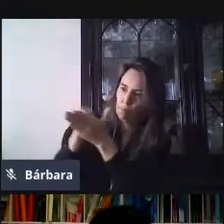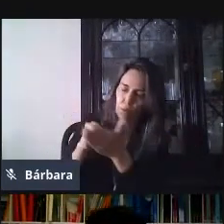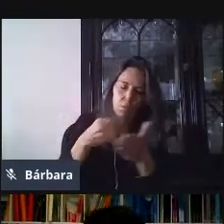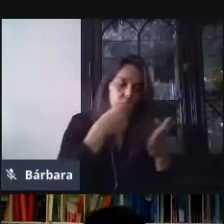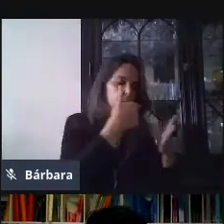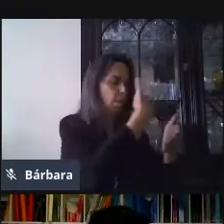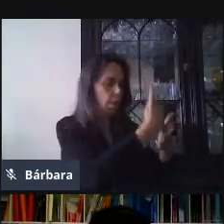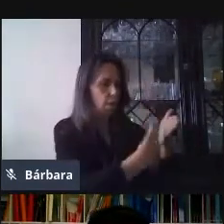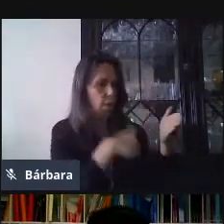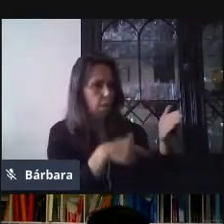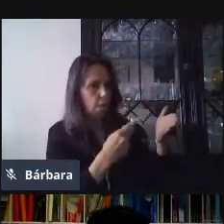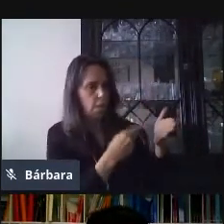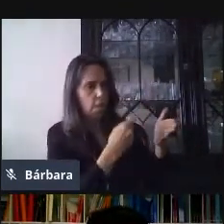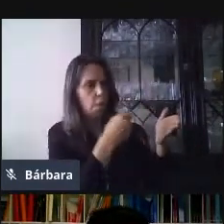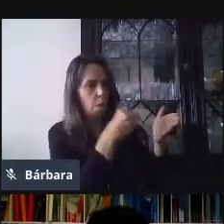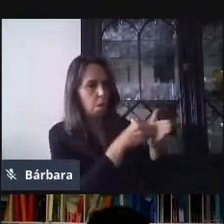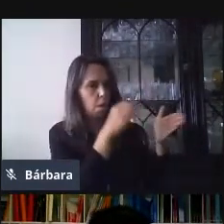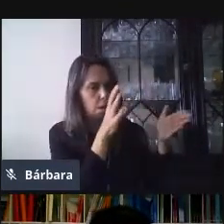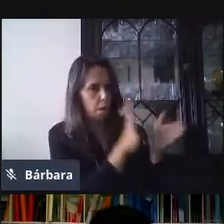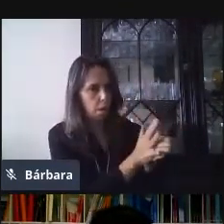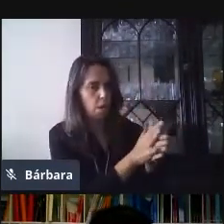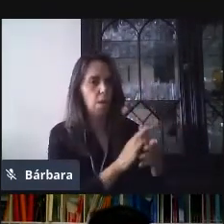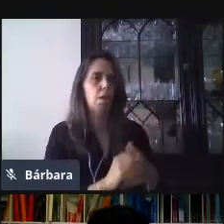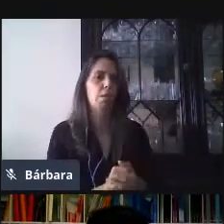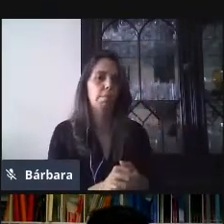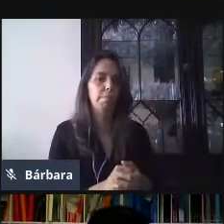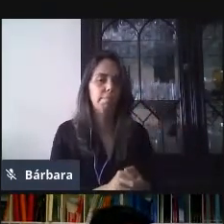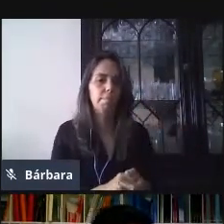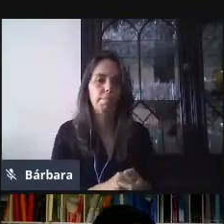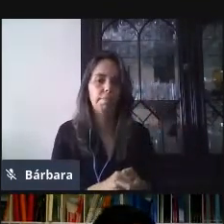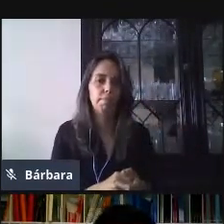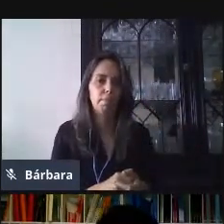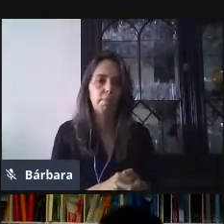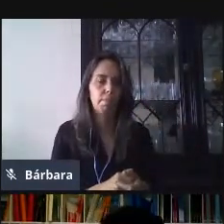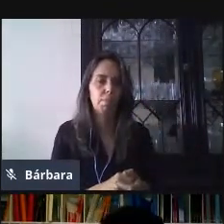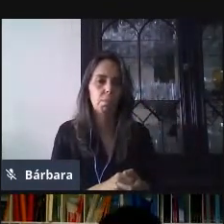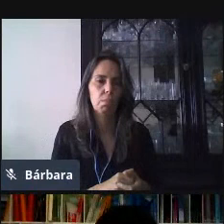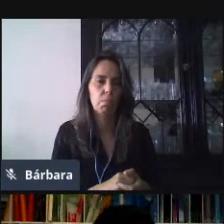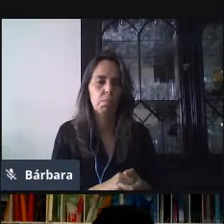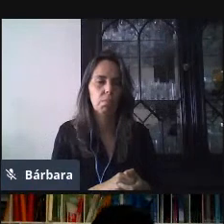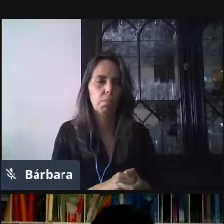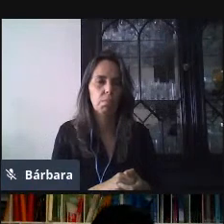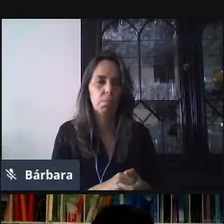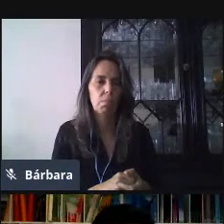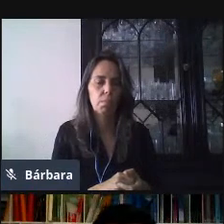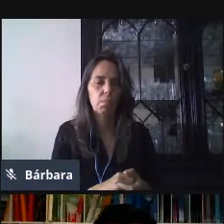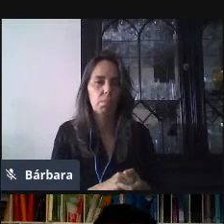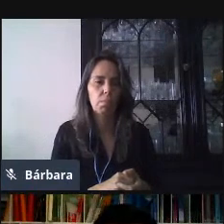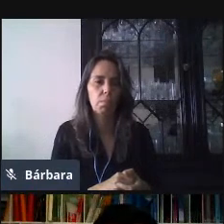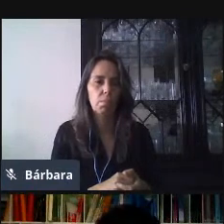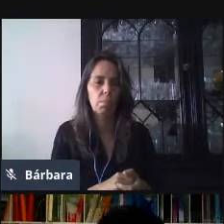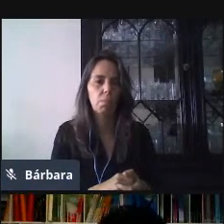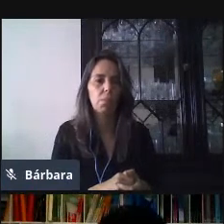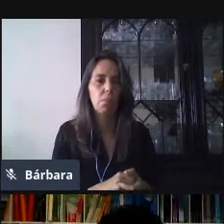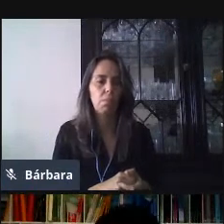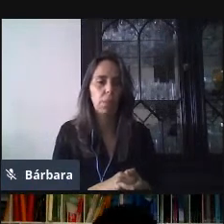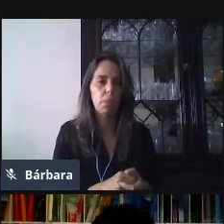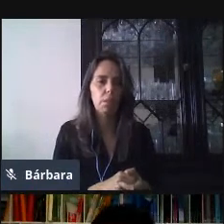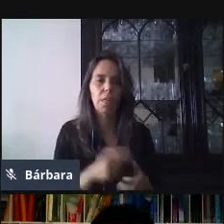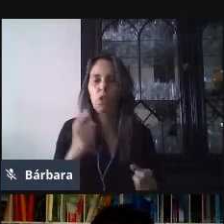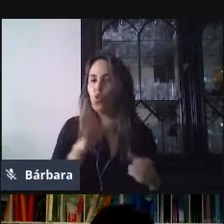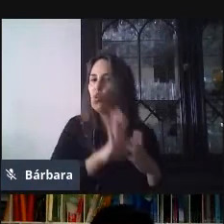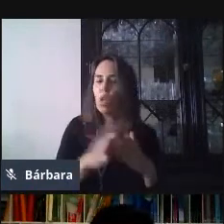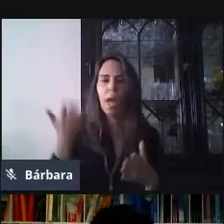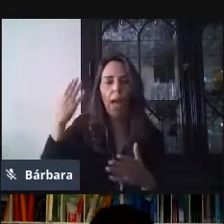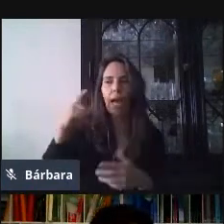Bien, entonces, de esa forma yo puedo ir diseñando mi formulario. La interrupción ahí nada más es, en este caso, ¿no? Tú ya estás, ya elaboraste